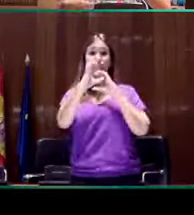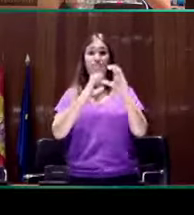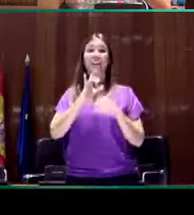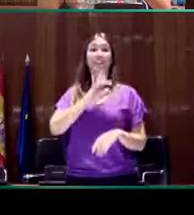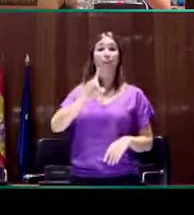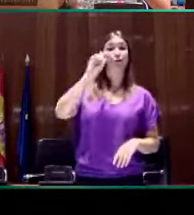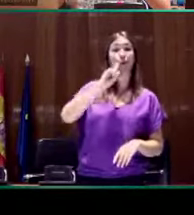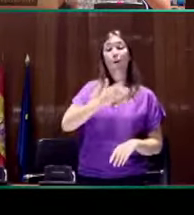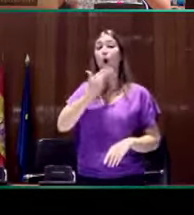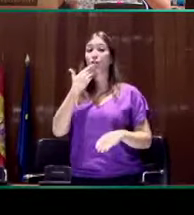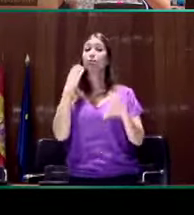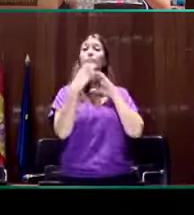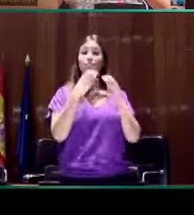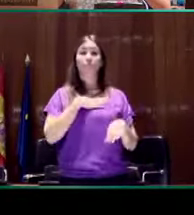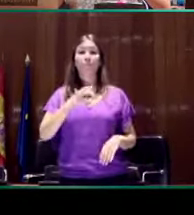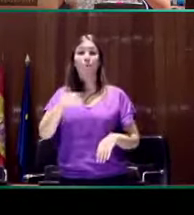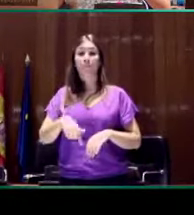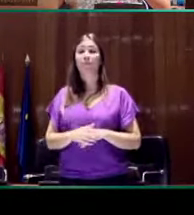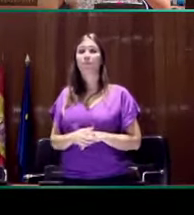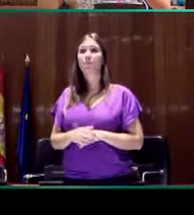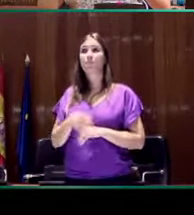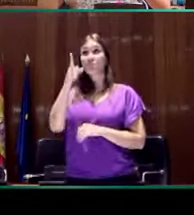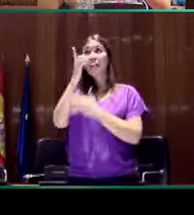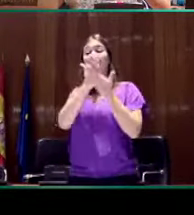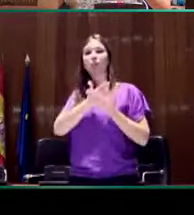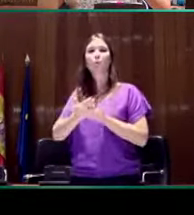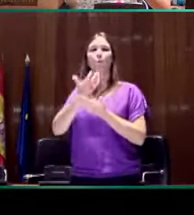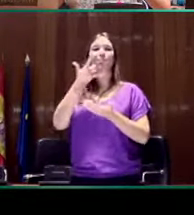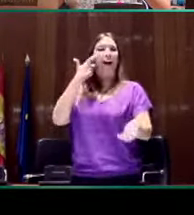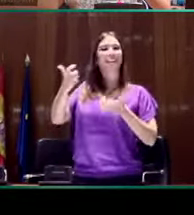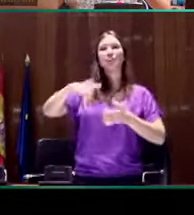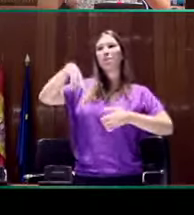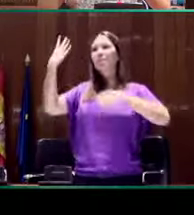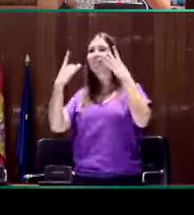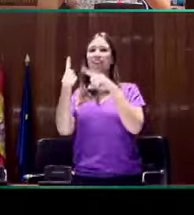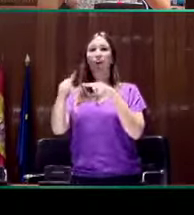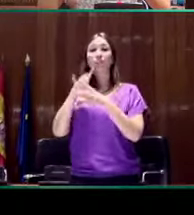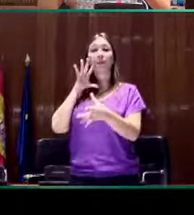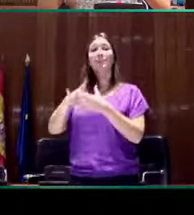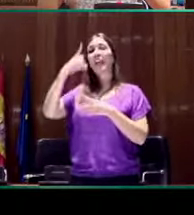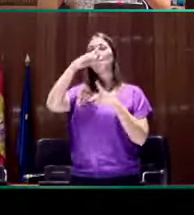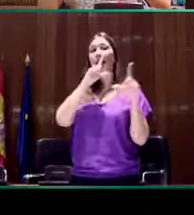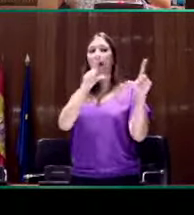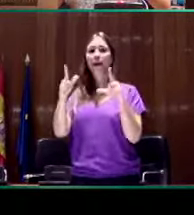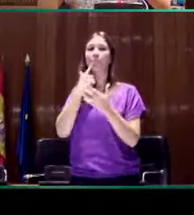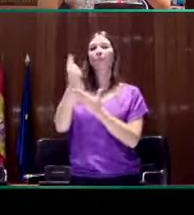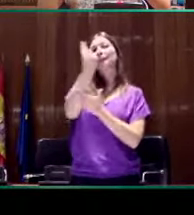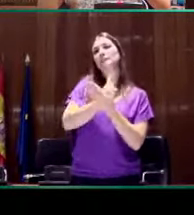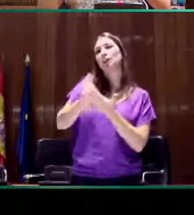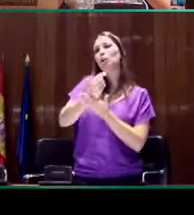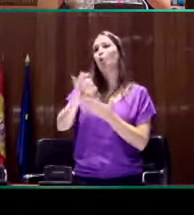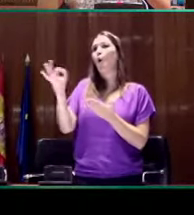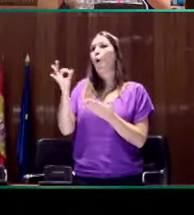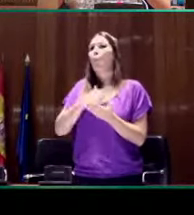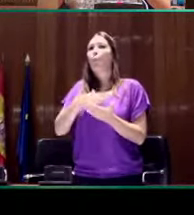entre sordos y oyentes. Pensamos que su estudio en planes artísticos, creativos y relacionados con la imagen, diseño y en aquellos que